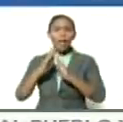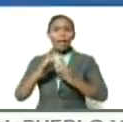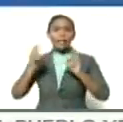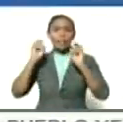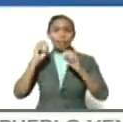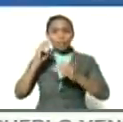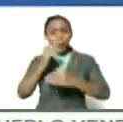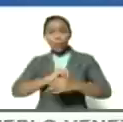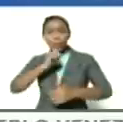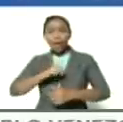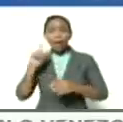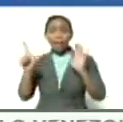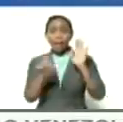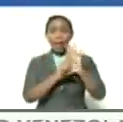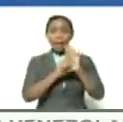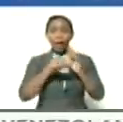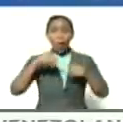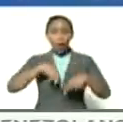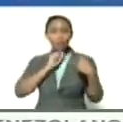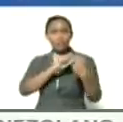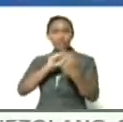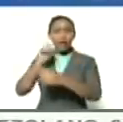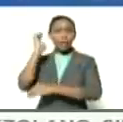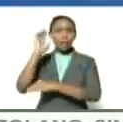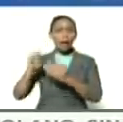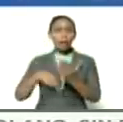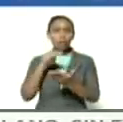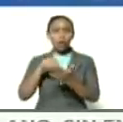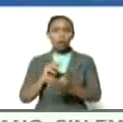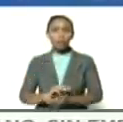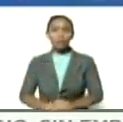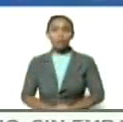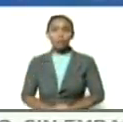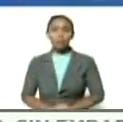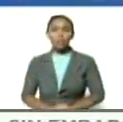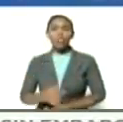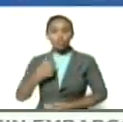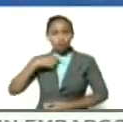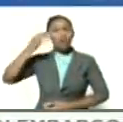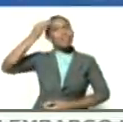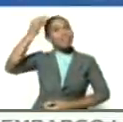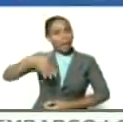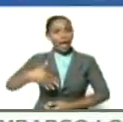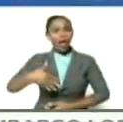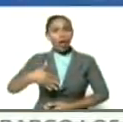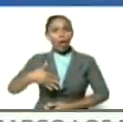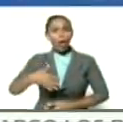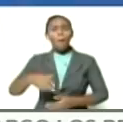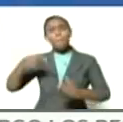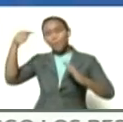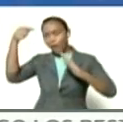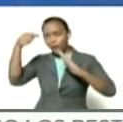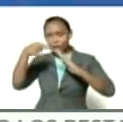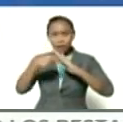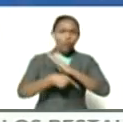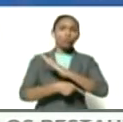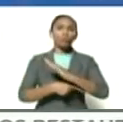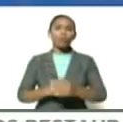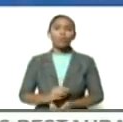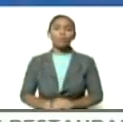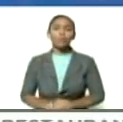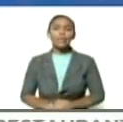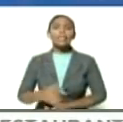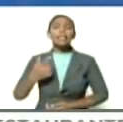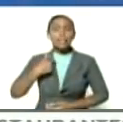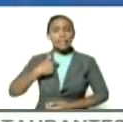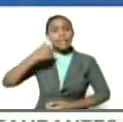en esta ley que discute hoy la asamblea nacional lo creo profundamente y